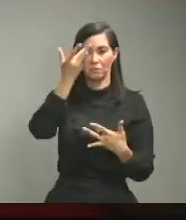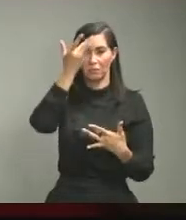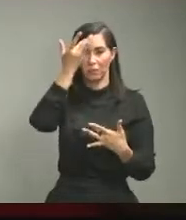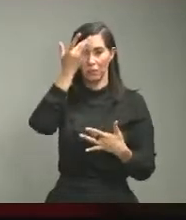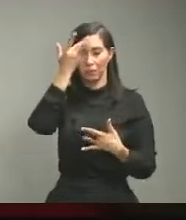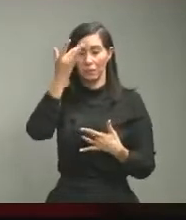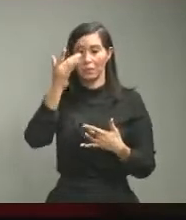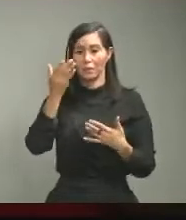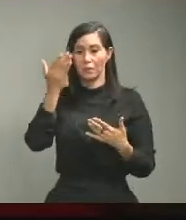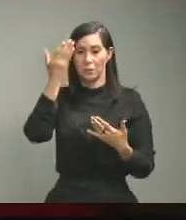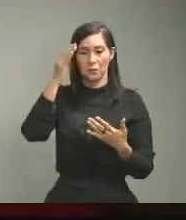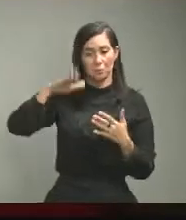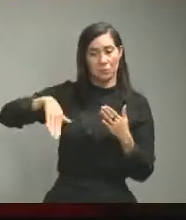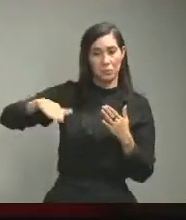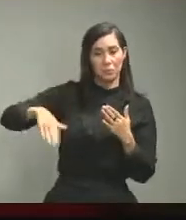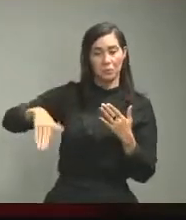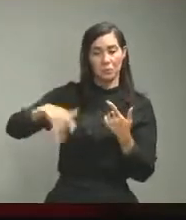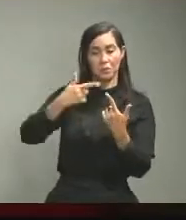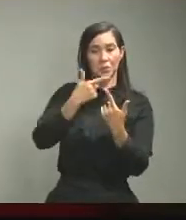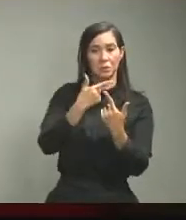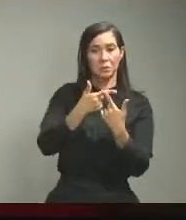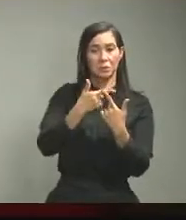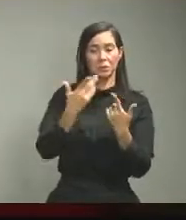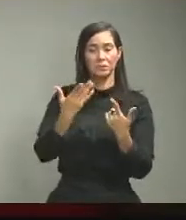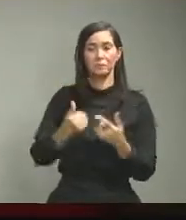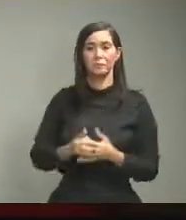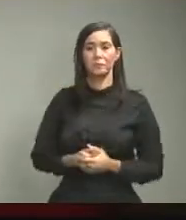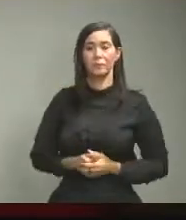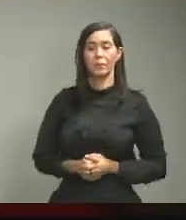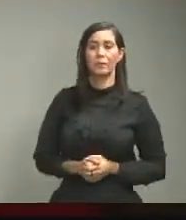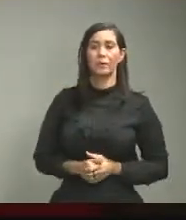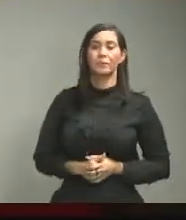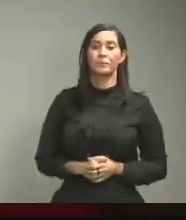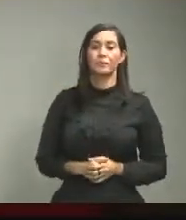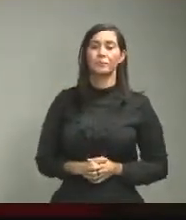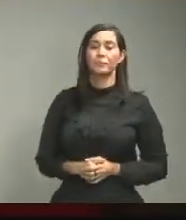principio del inicio de la pandemia aquí en el país